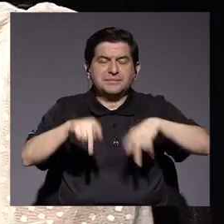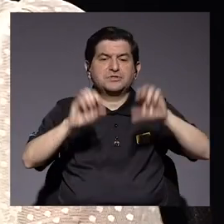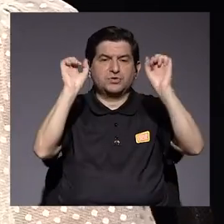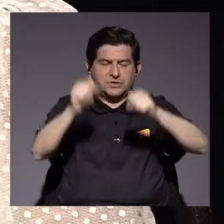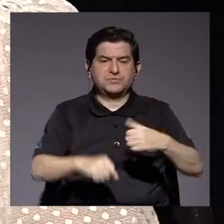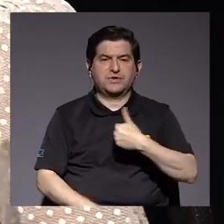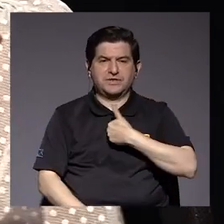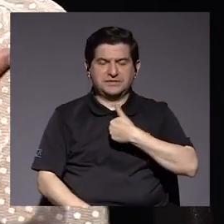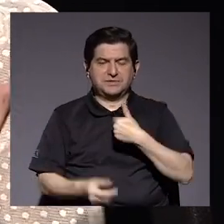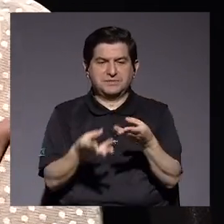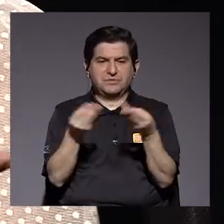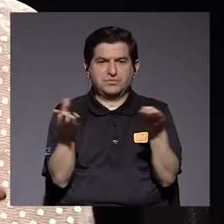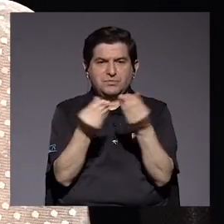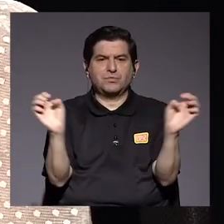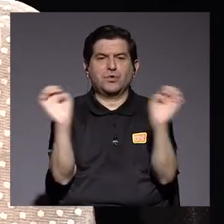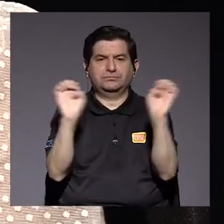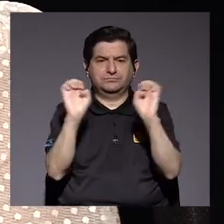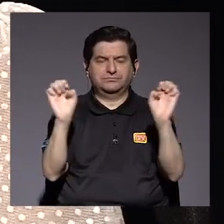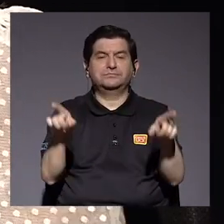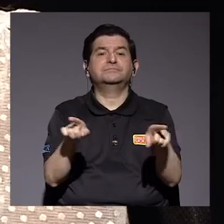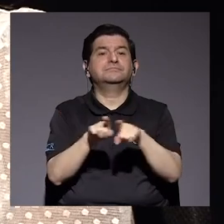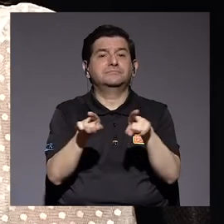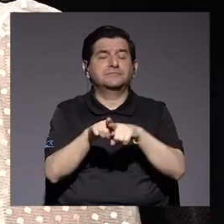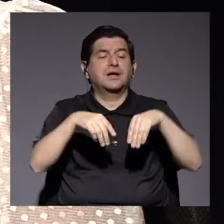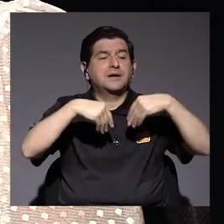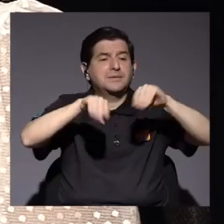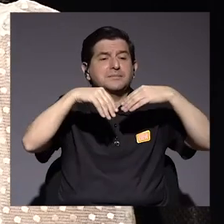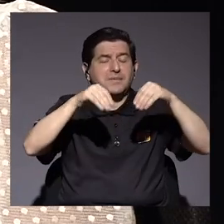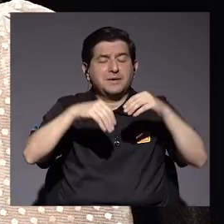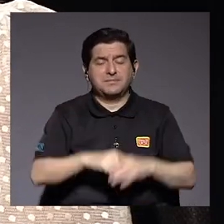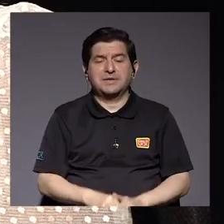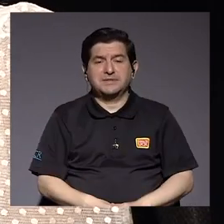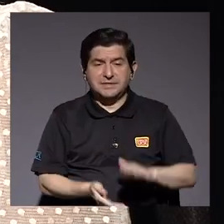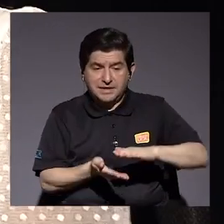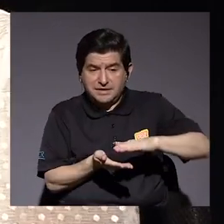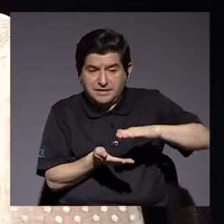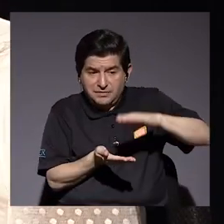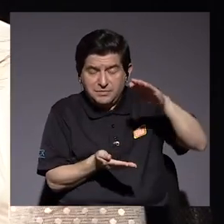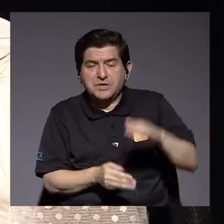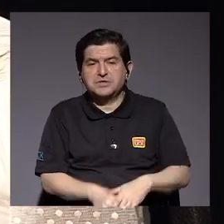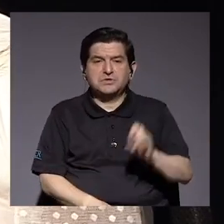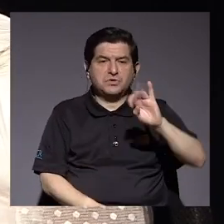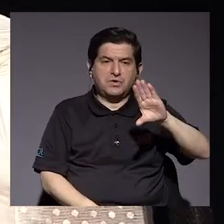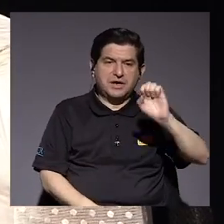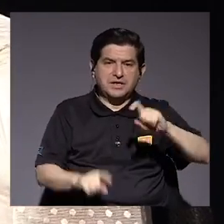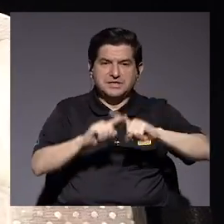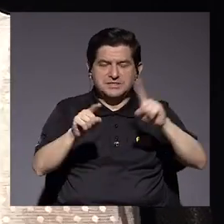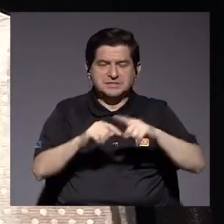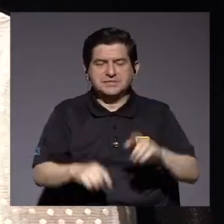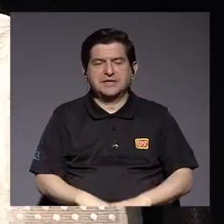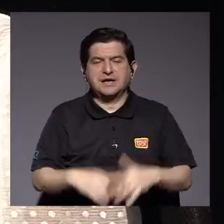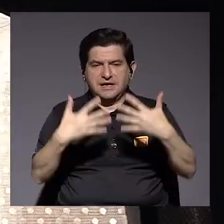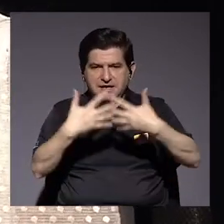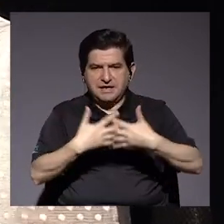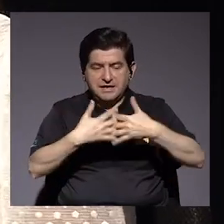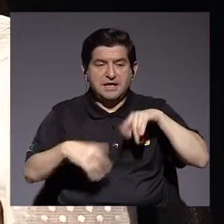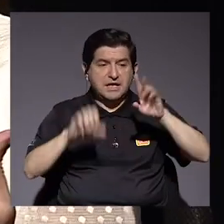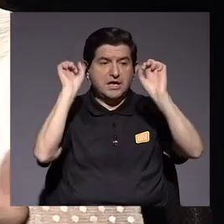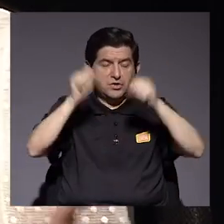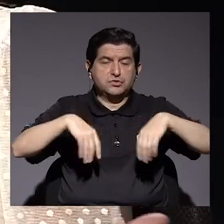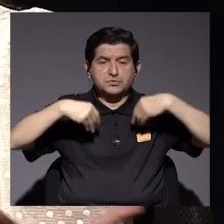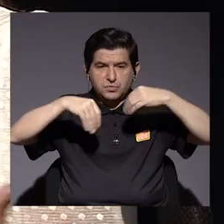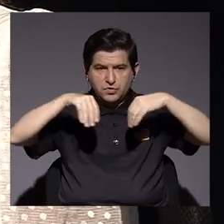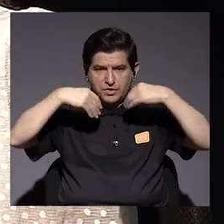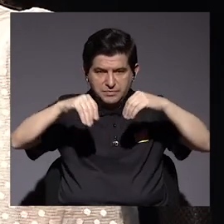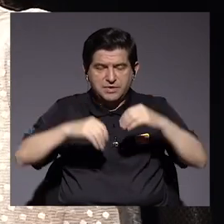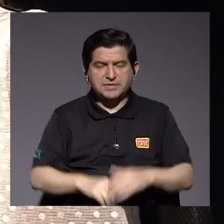más barata, para que la gente pueda autoproducir su energía y que también puedan venderle sus excesos a Alicia, a las distribuidoras